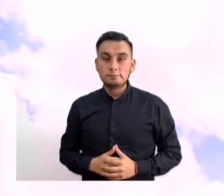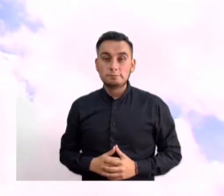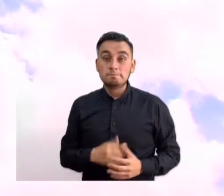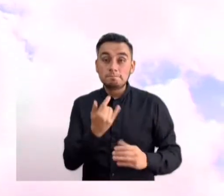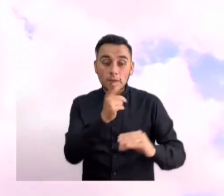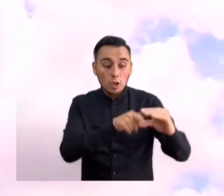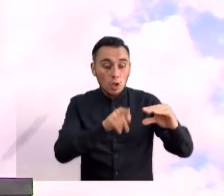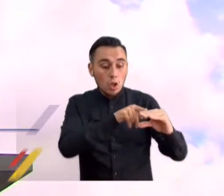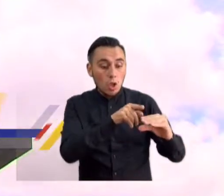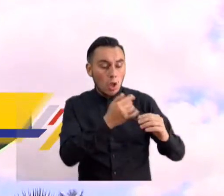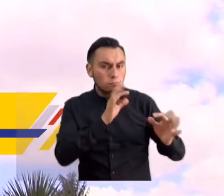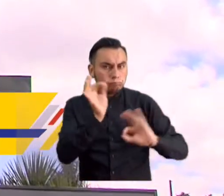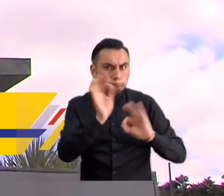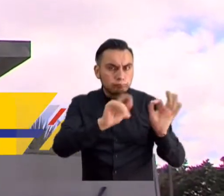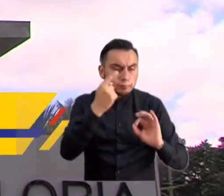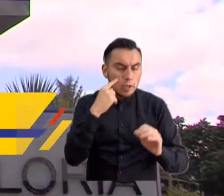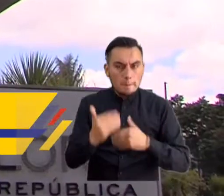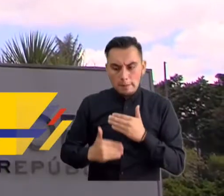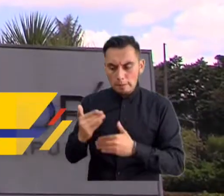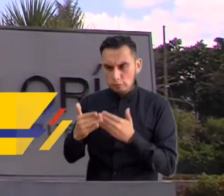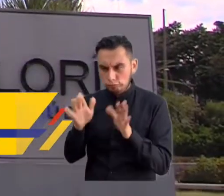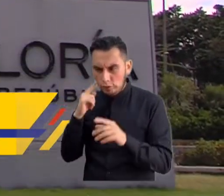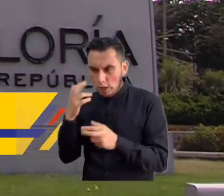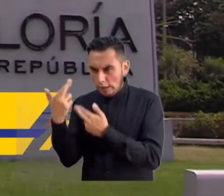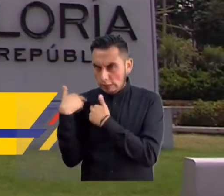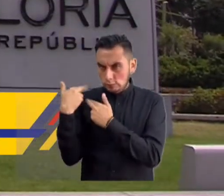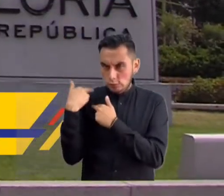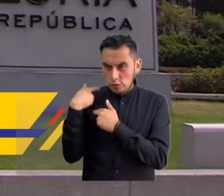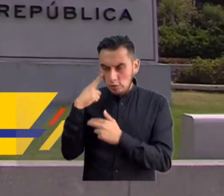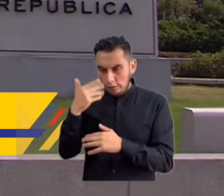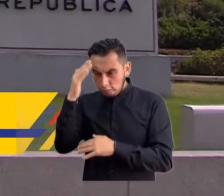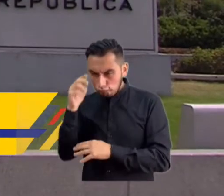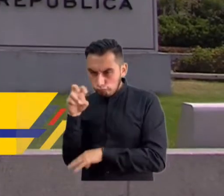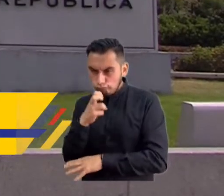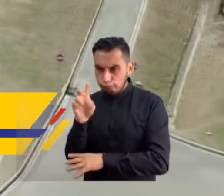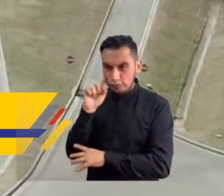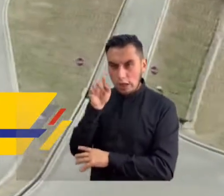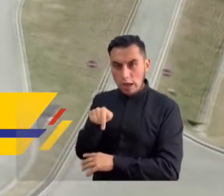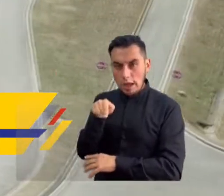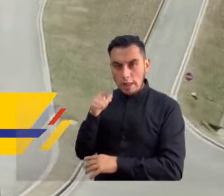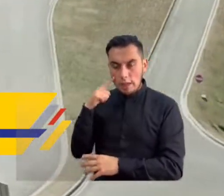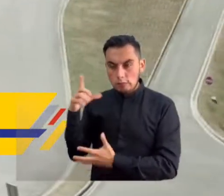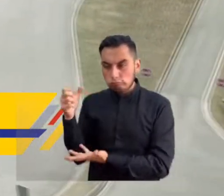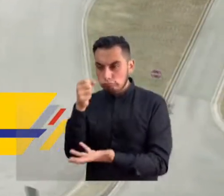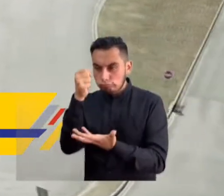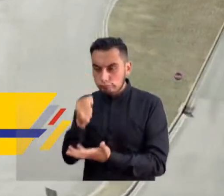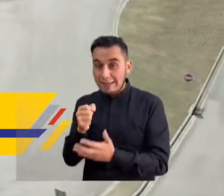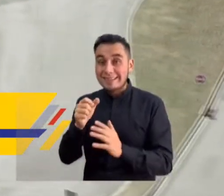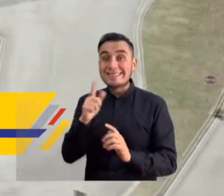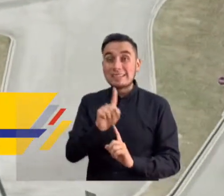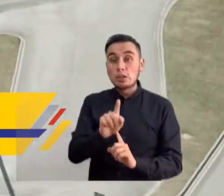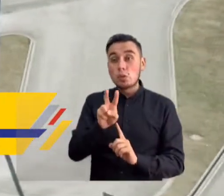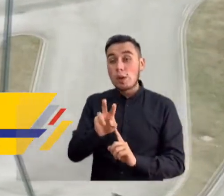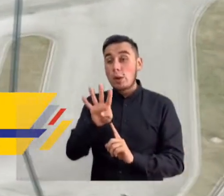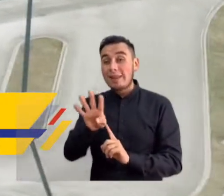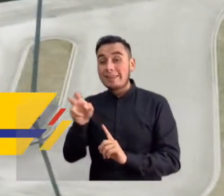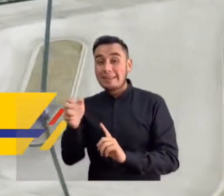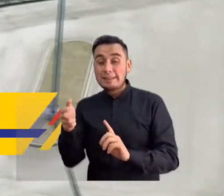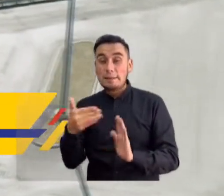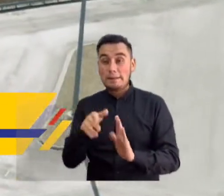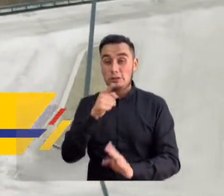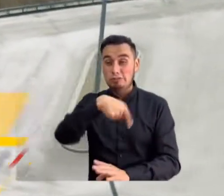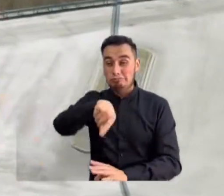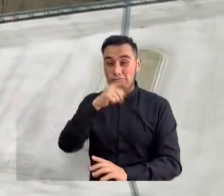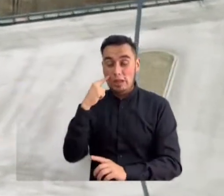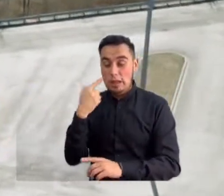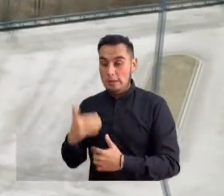La Contraloría General de la República abrió proceso de responsabilidad fiscal en cuantía de 70 mil 243 millones de